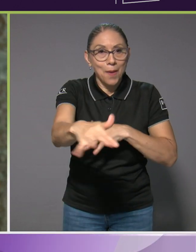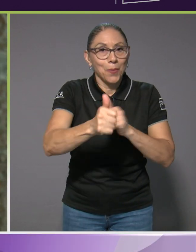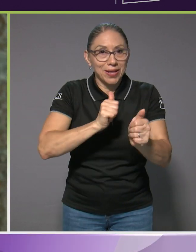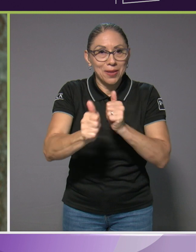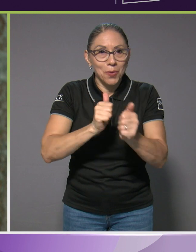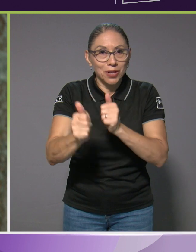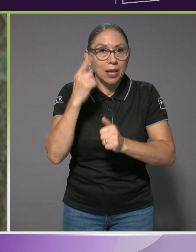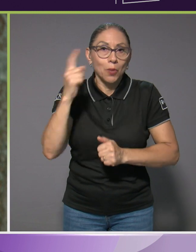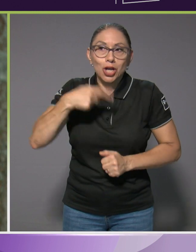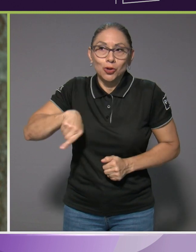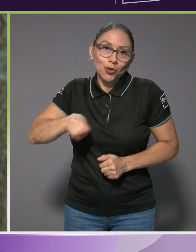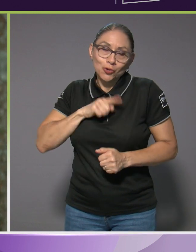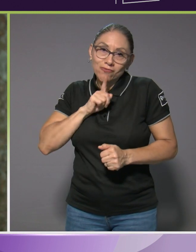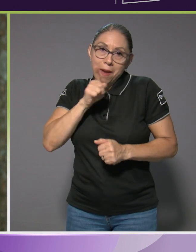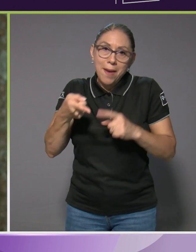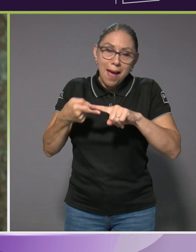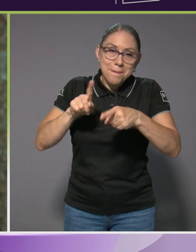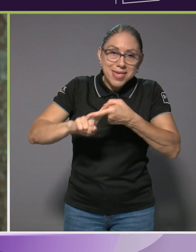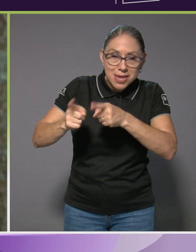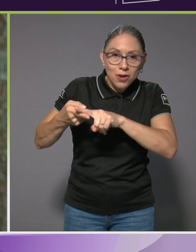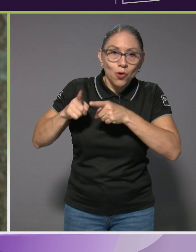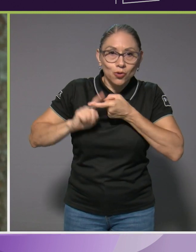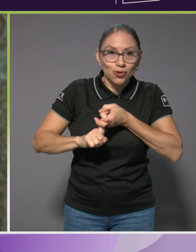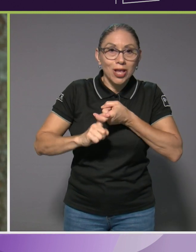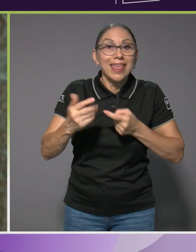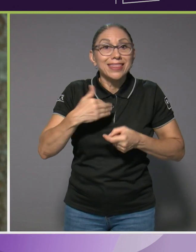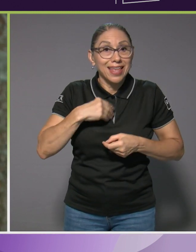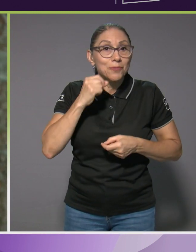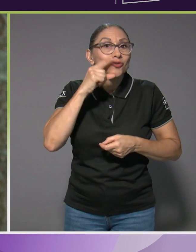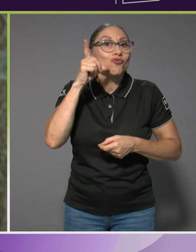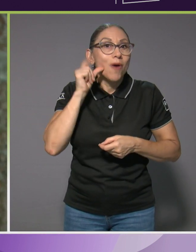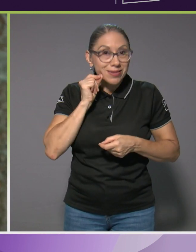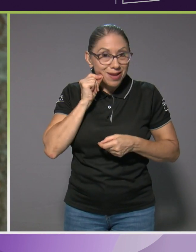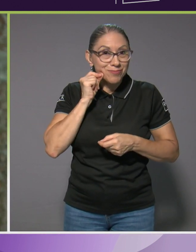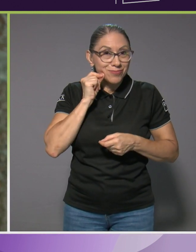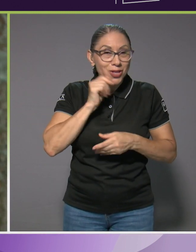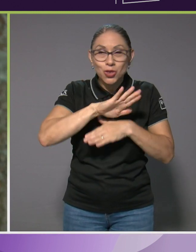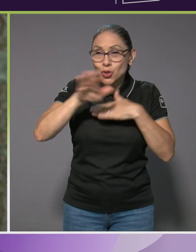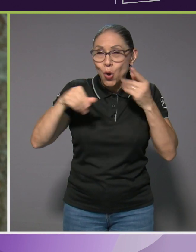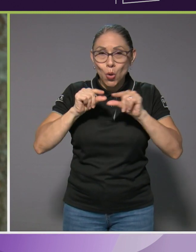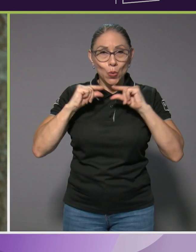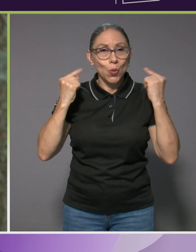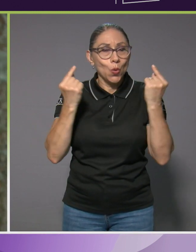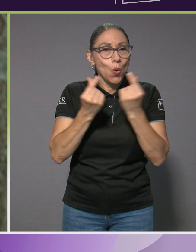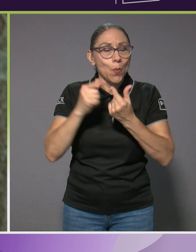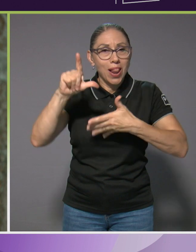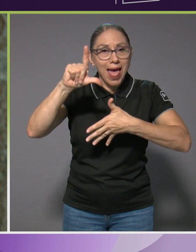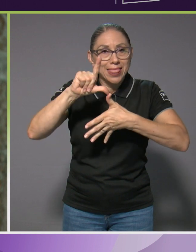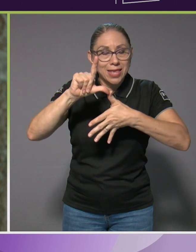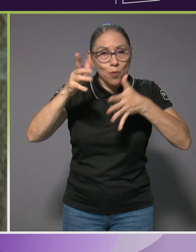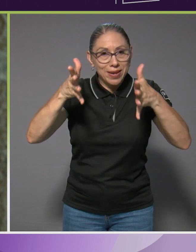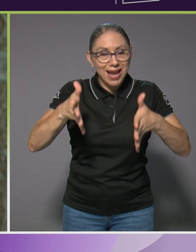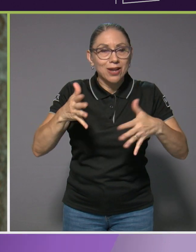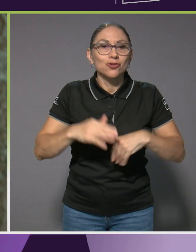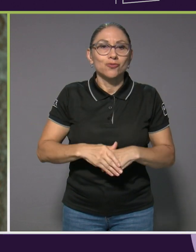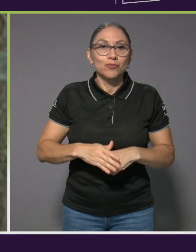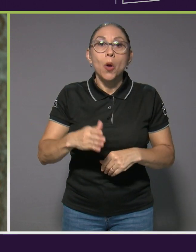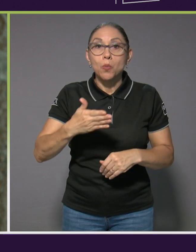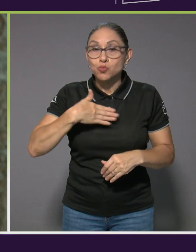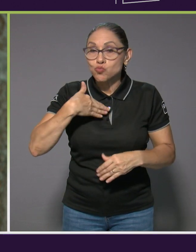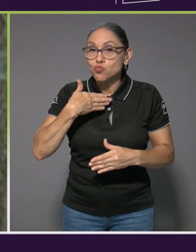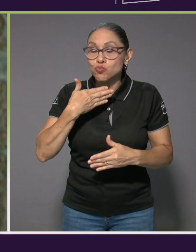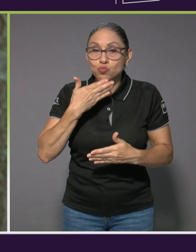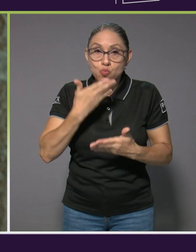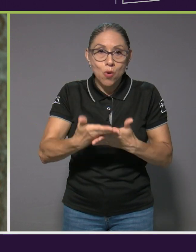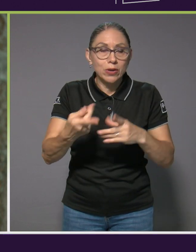amigos, tenemos un grupo de WhatsApp, de chat, de todos los latinoamericanos. Somos buenos amigos, buenas